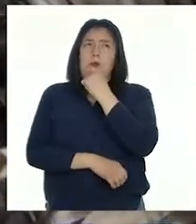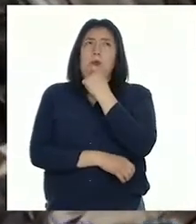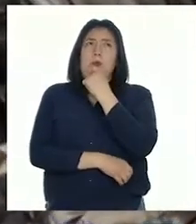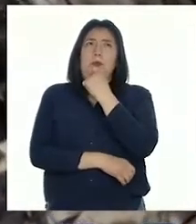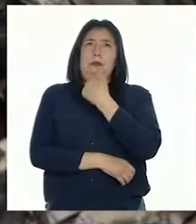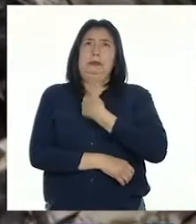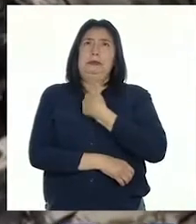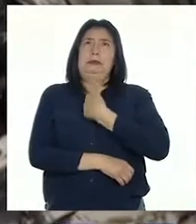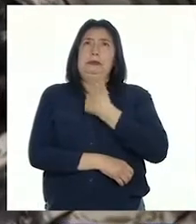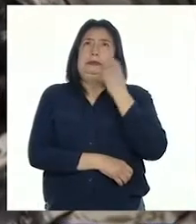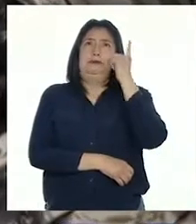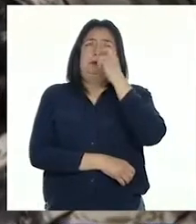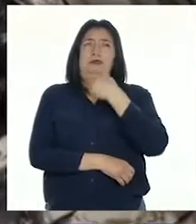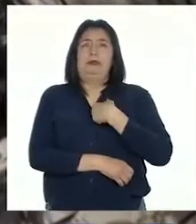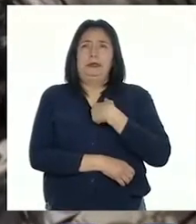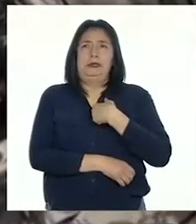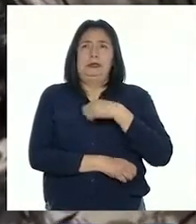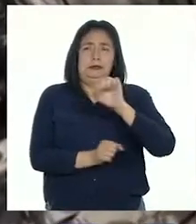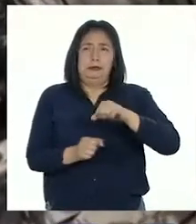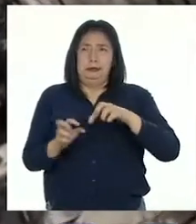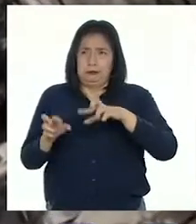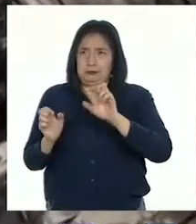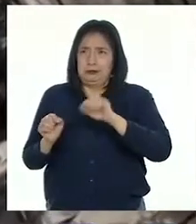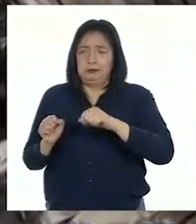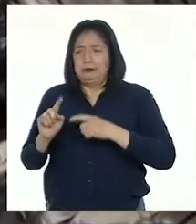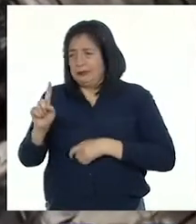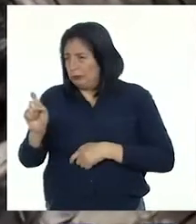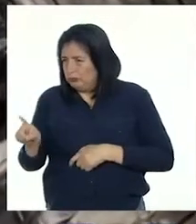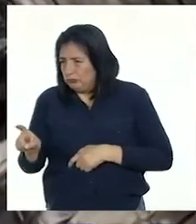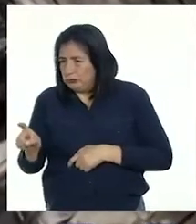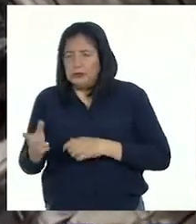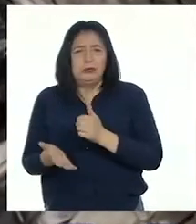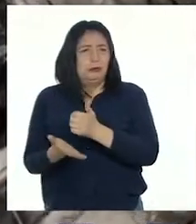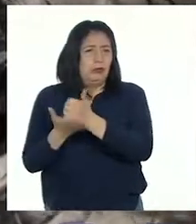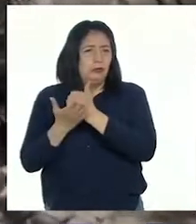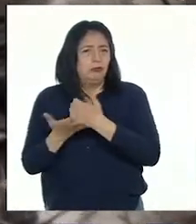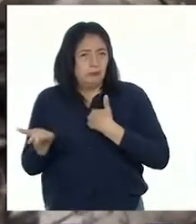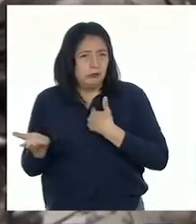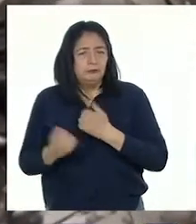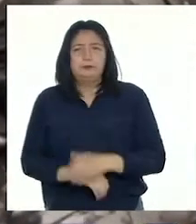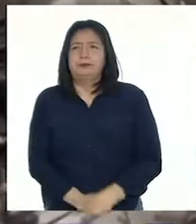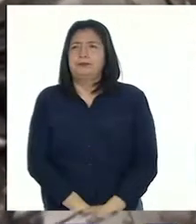mis propias dificultades! ¡Eso me va a permitir preguntar y pedir ayuda!